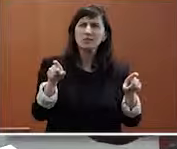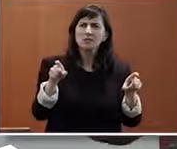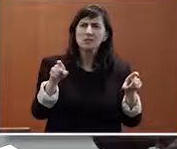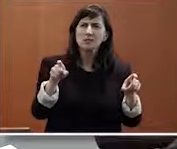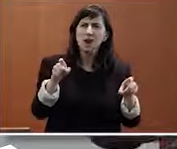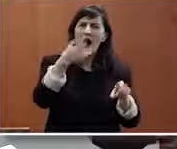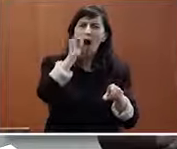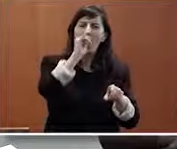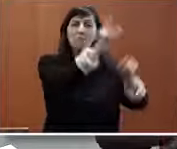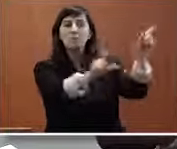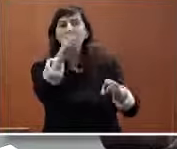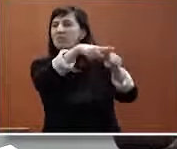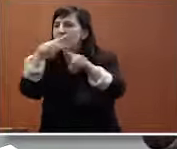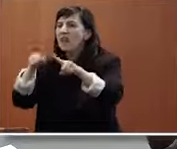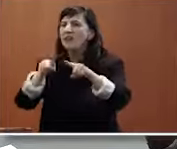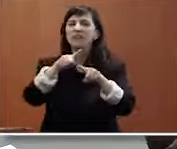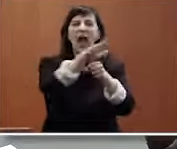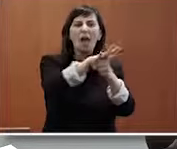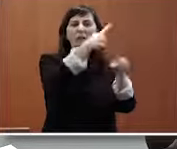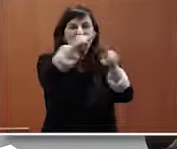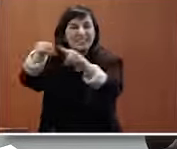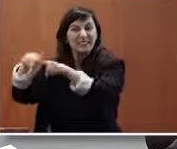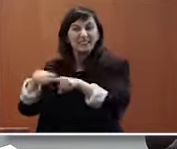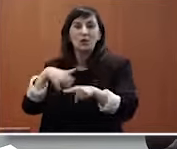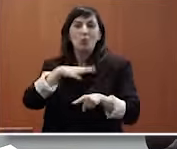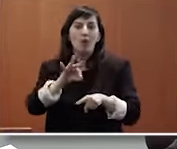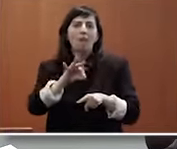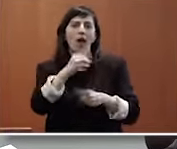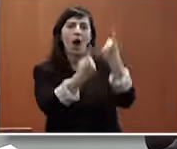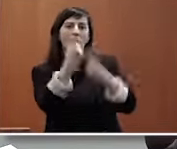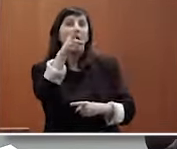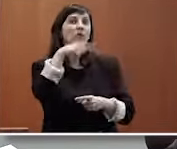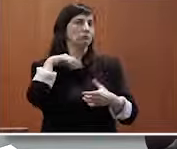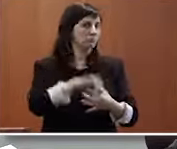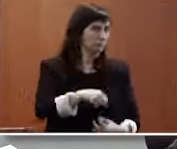personas de todos los ámbitos por lo tanto siempre alguno puede sentirse más o menos